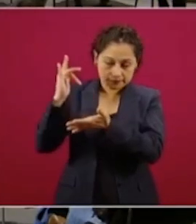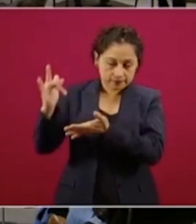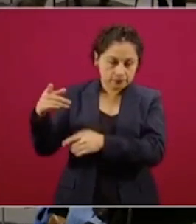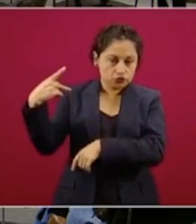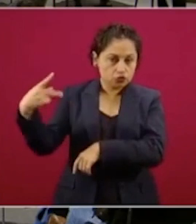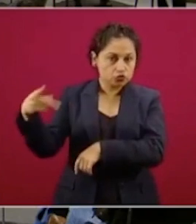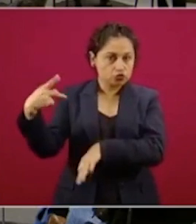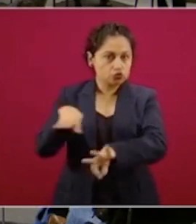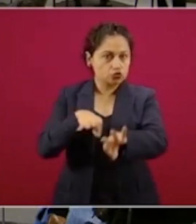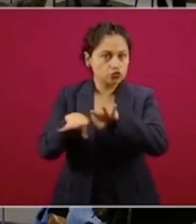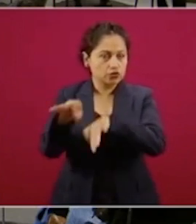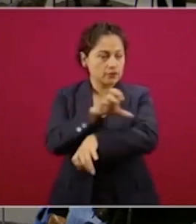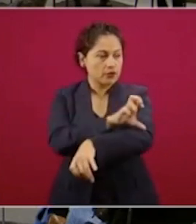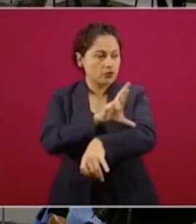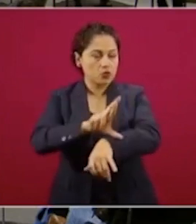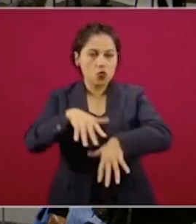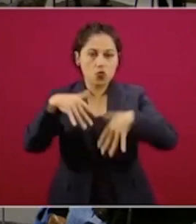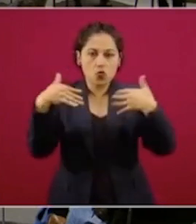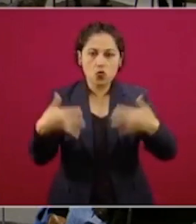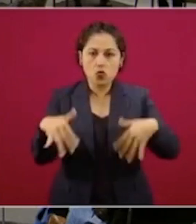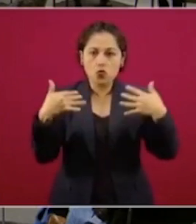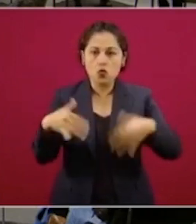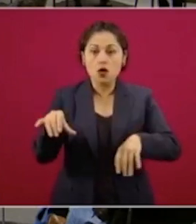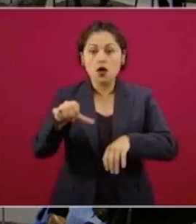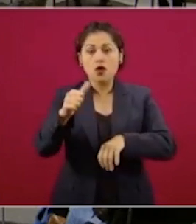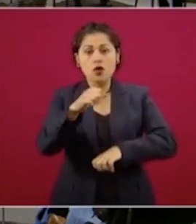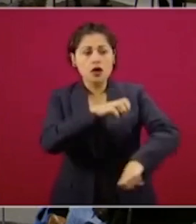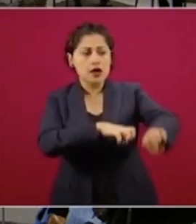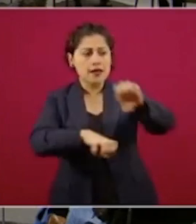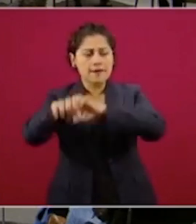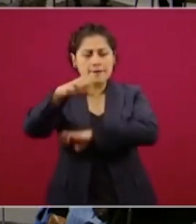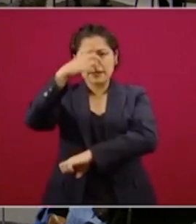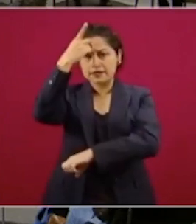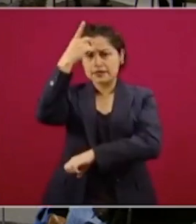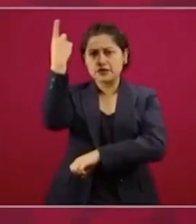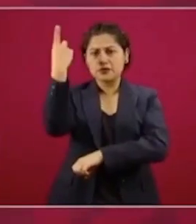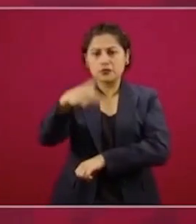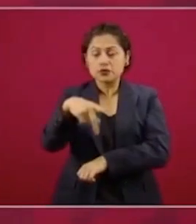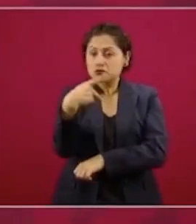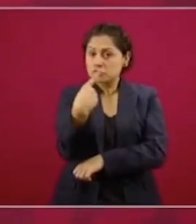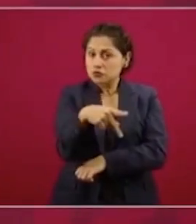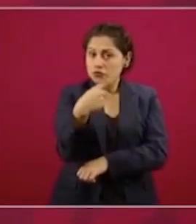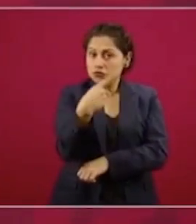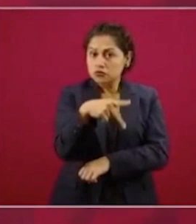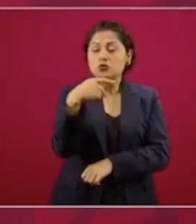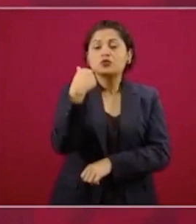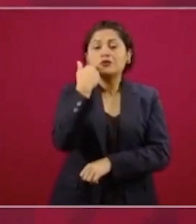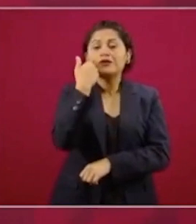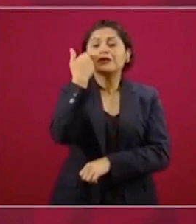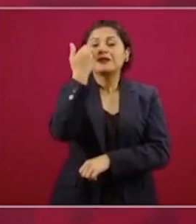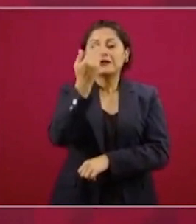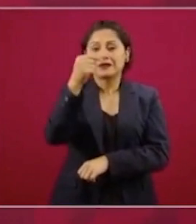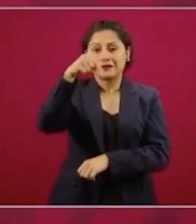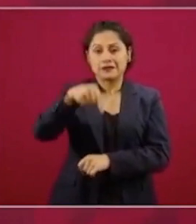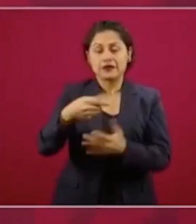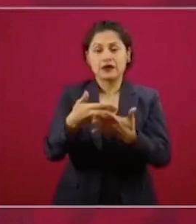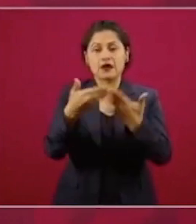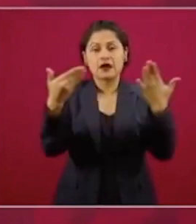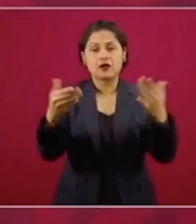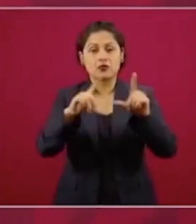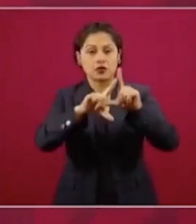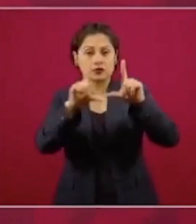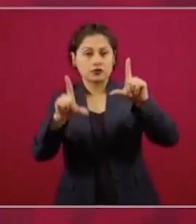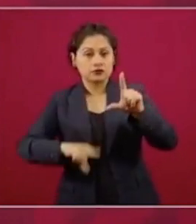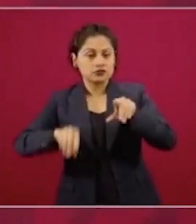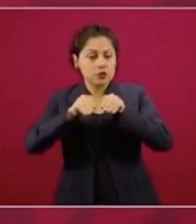coordinación que hemos tenido. Y además de las grandes empresas que tenían aquí, uno de los grandes retos era lograr que esto fuera, como digo, a nivel nacional.